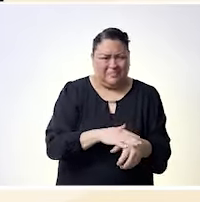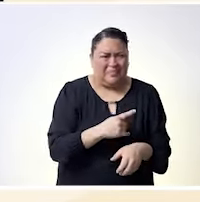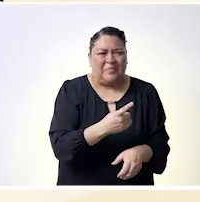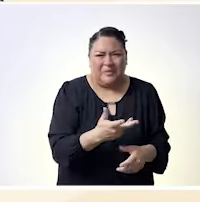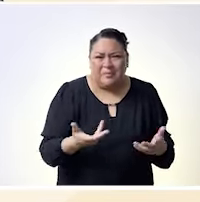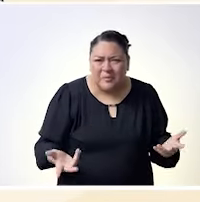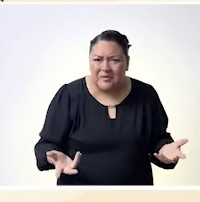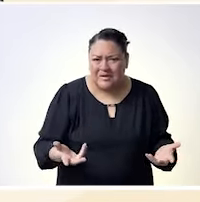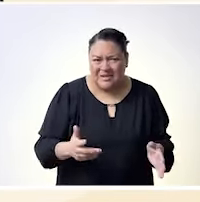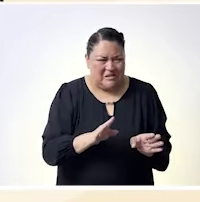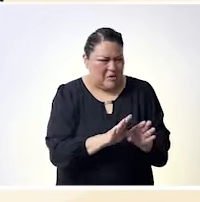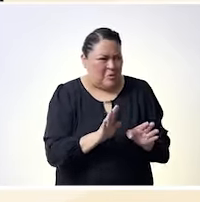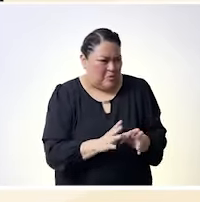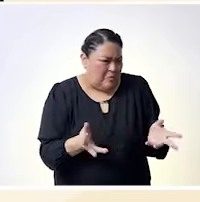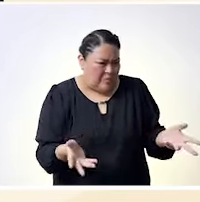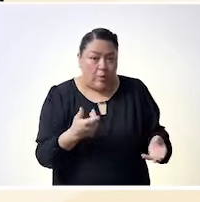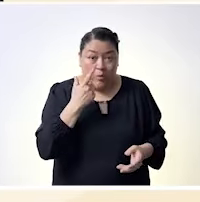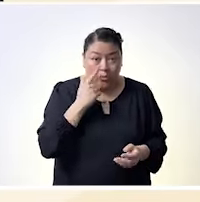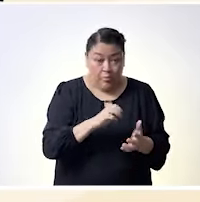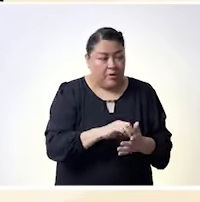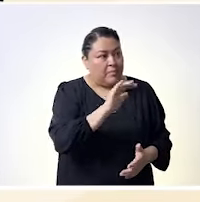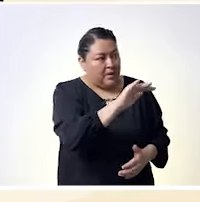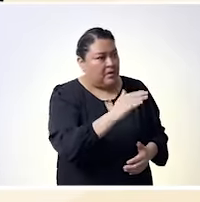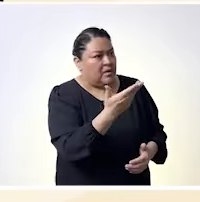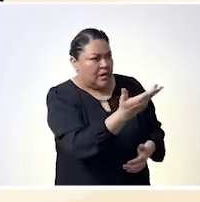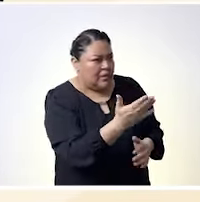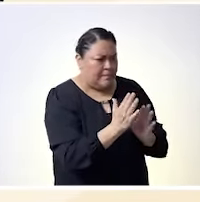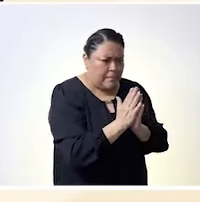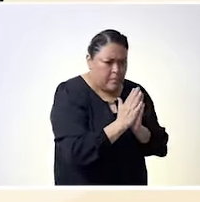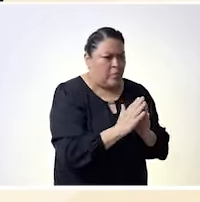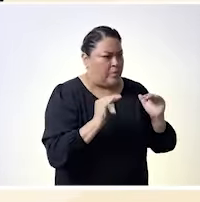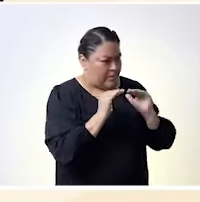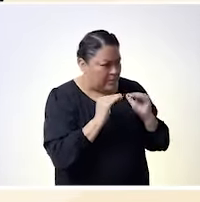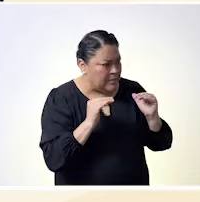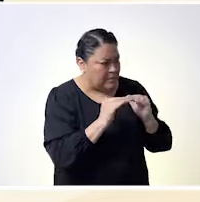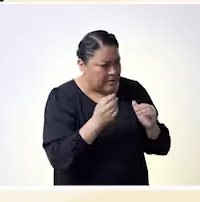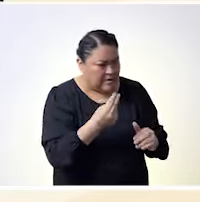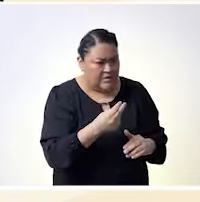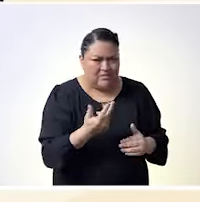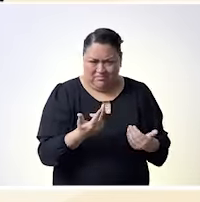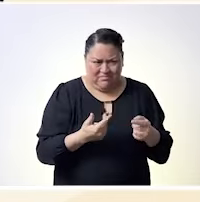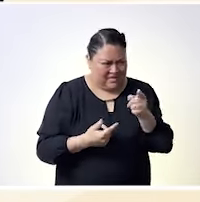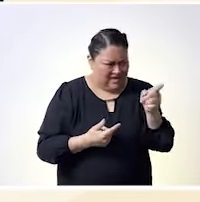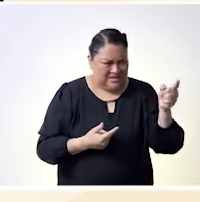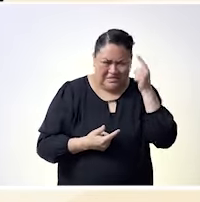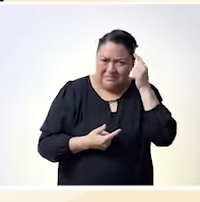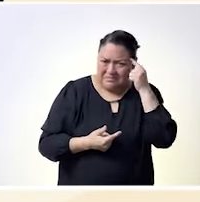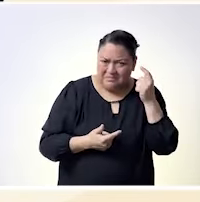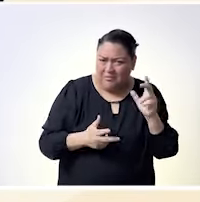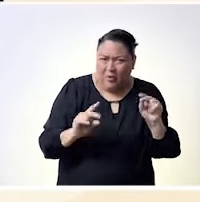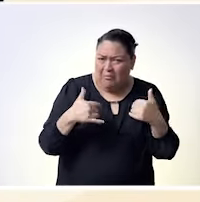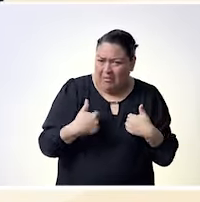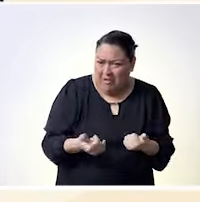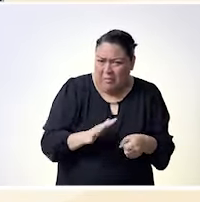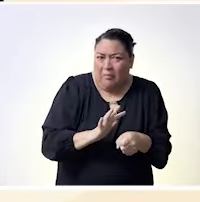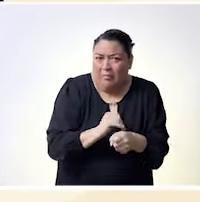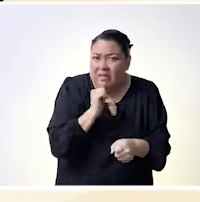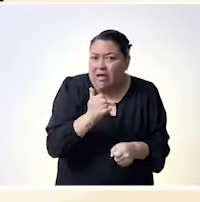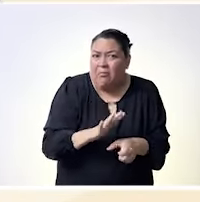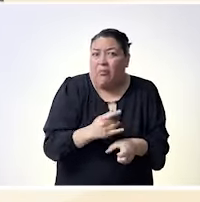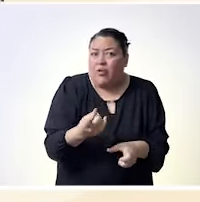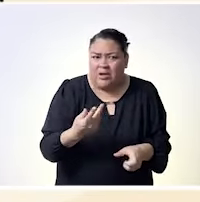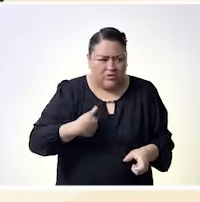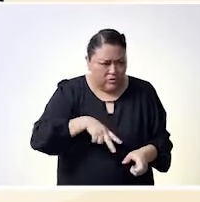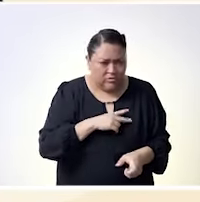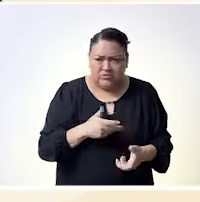entonces me parece que es algo desde mi punto de vista tan fácil de entender tan lógico y me resulta absurdo que hay gente